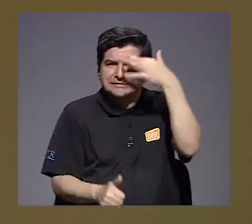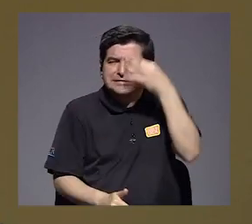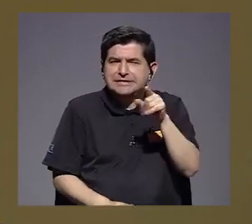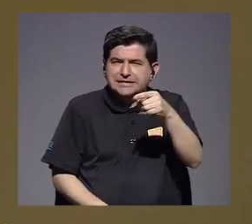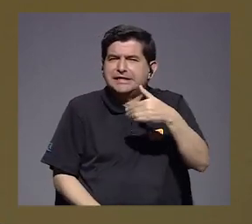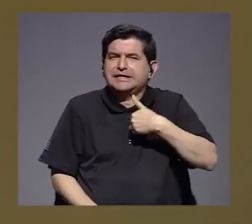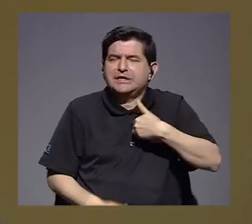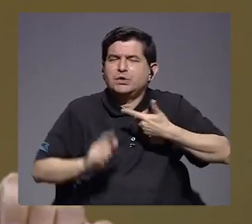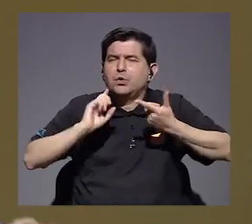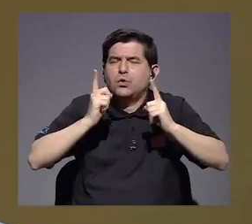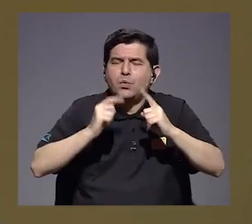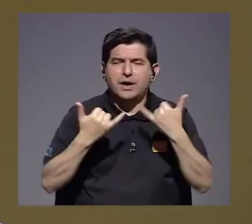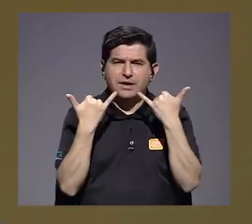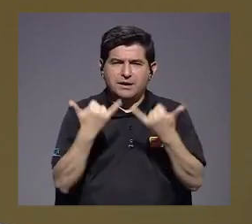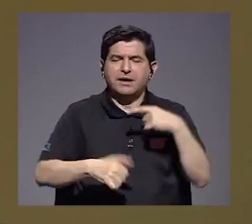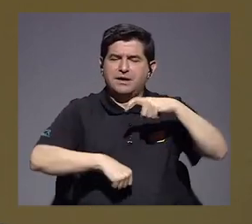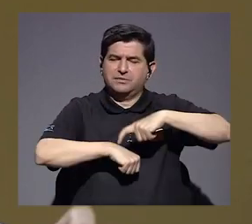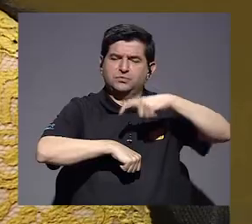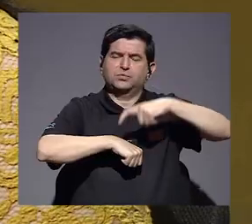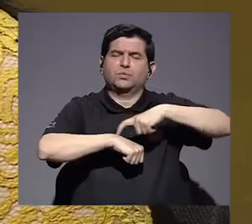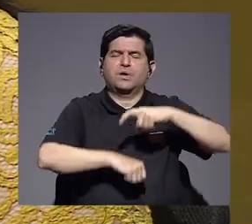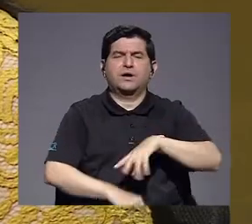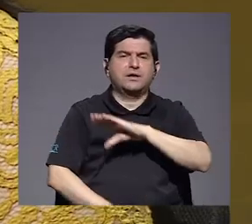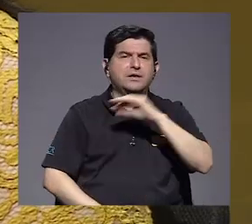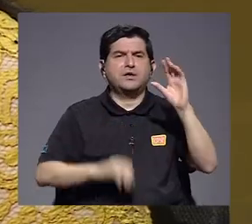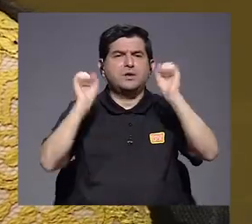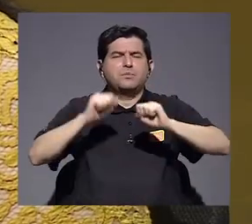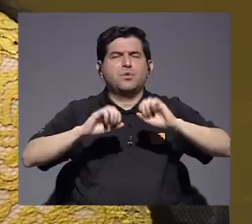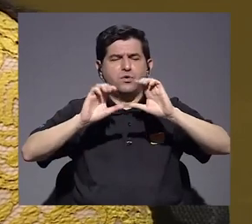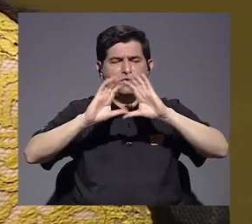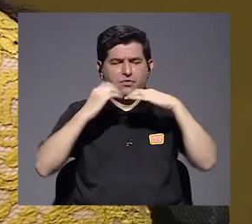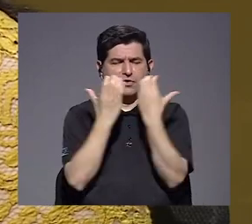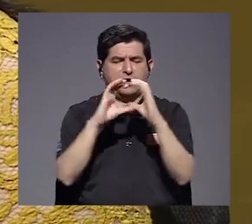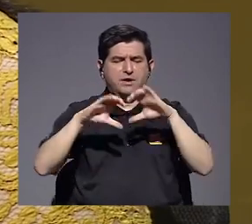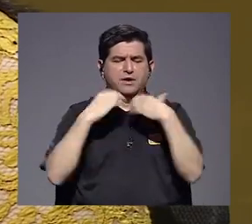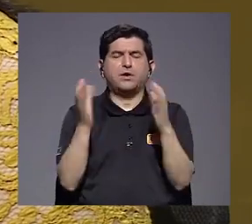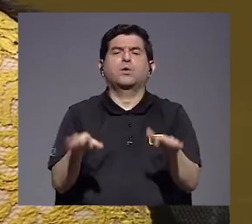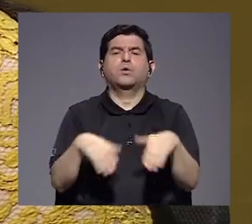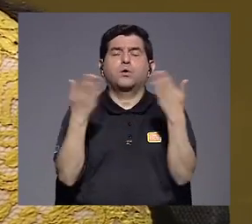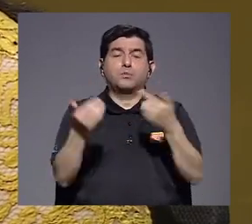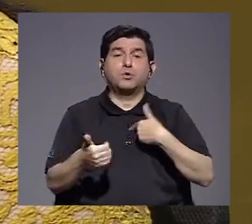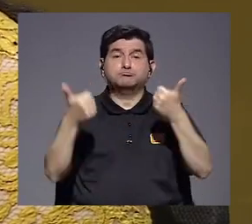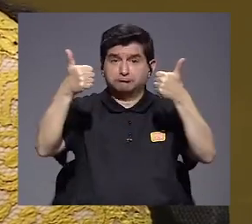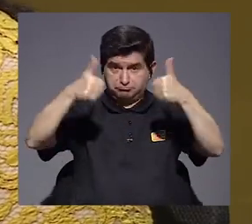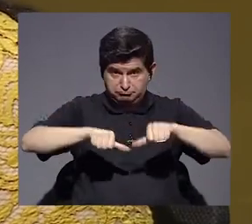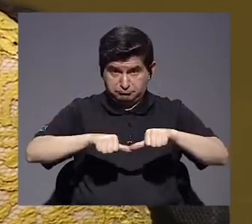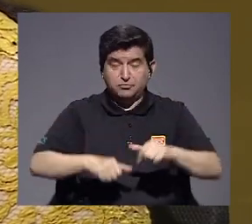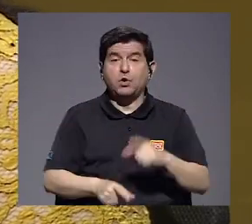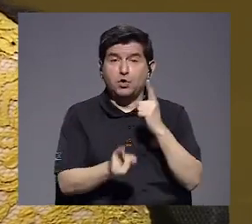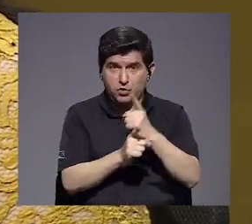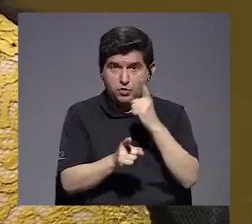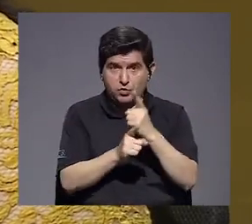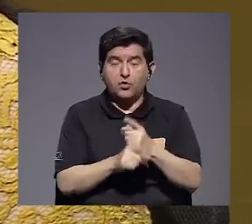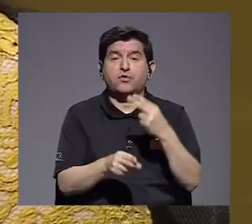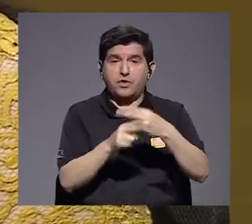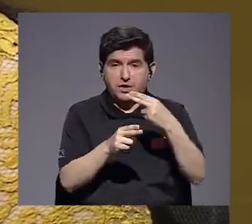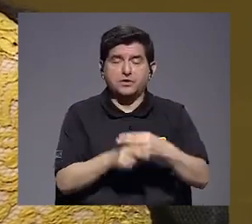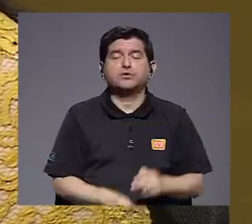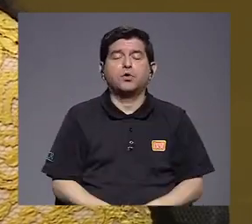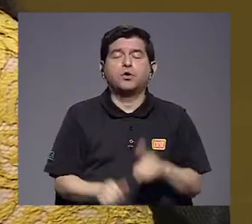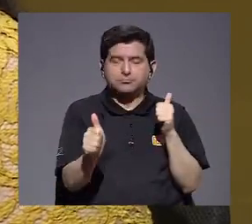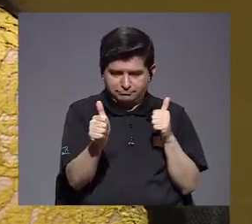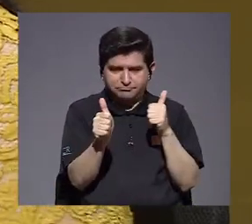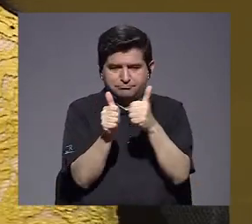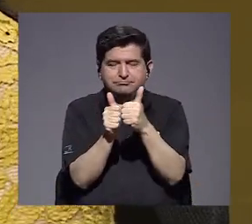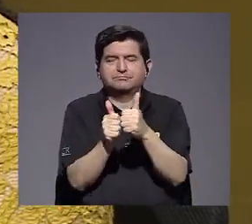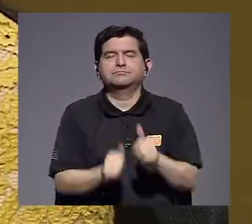merece a usted este momento que vivimos y cómo lo podría catalogar? Sí, yo coincido en que lo correcto es llamarlo recuperación,